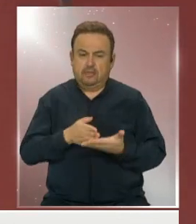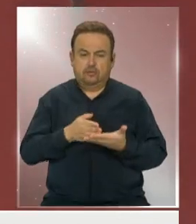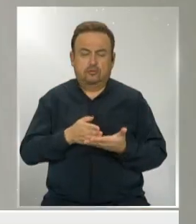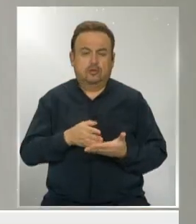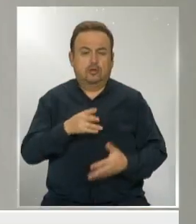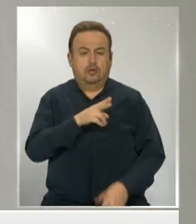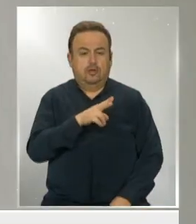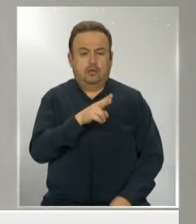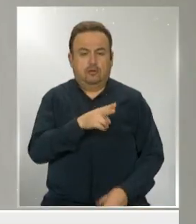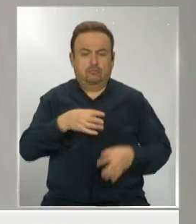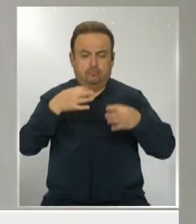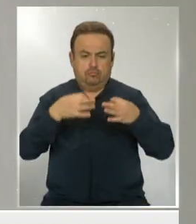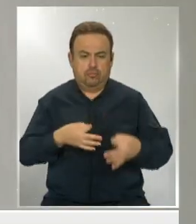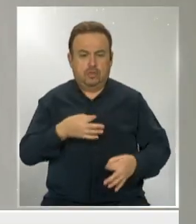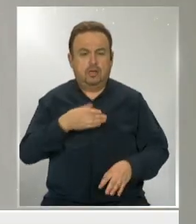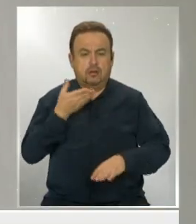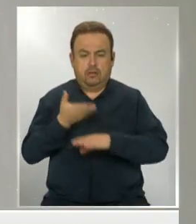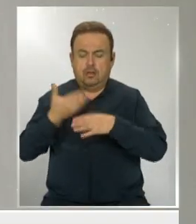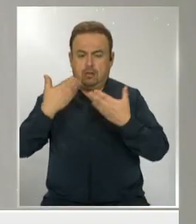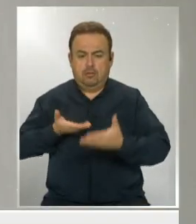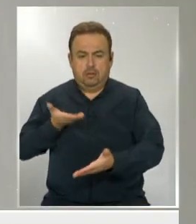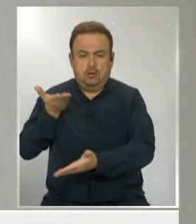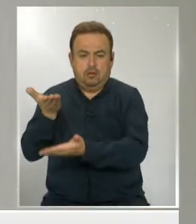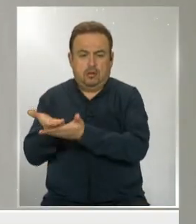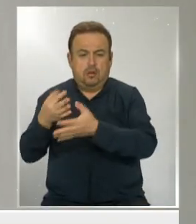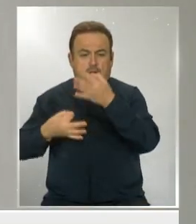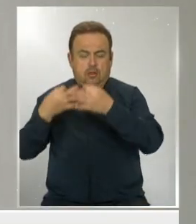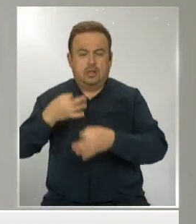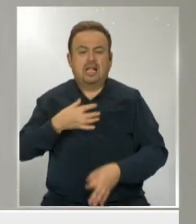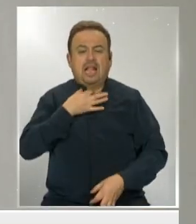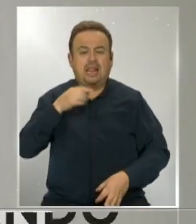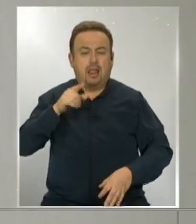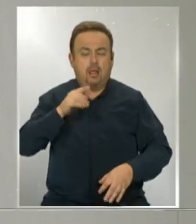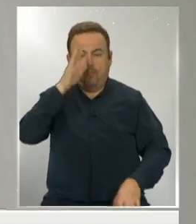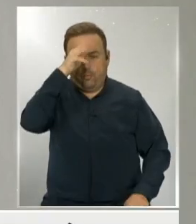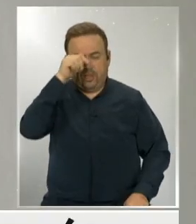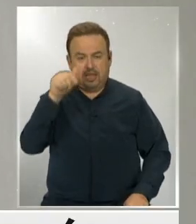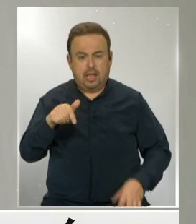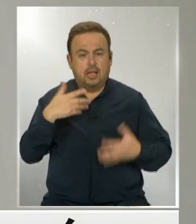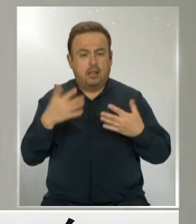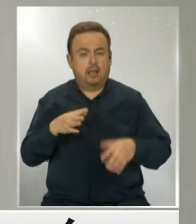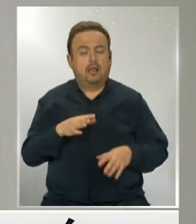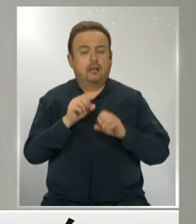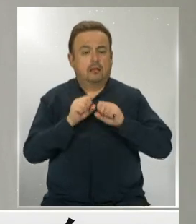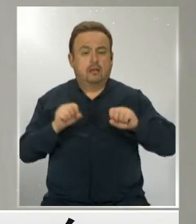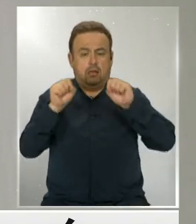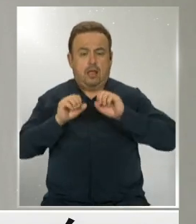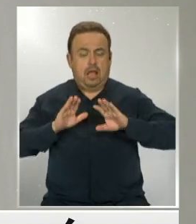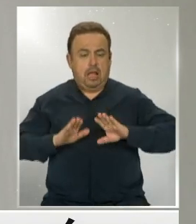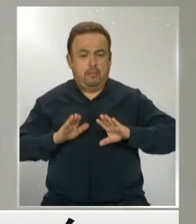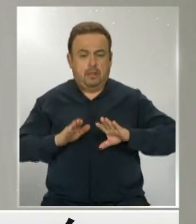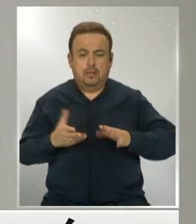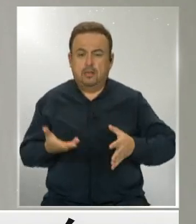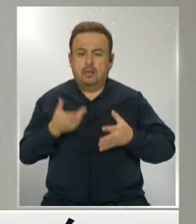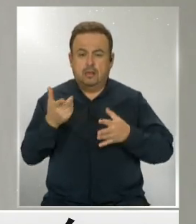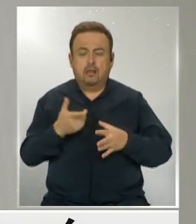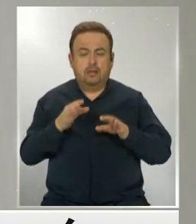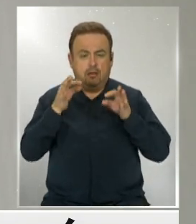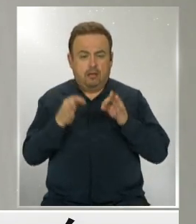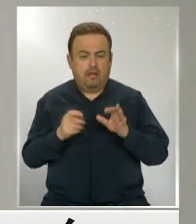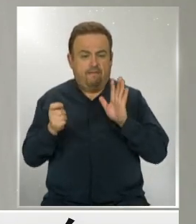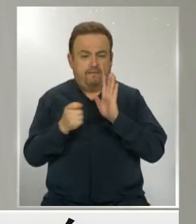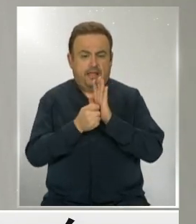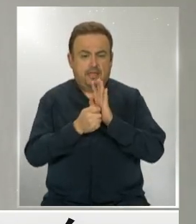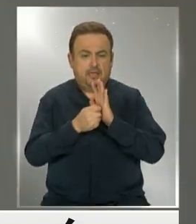de formalizar. Solicitó que ya fue presentada al Tribunal de Garantía de Puente Alto y el Ministerio Público está a la espera de la fijación de la